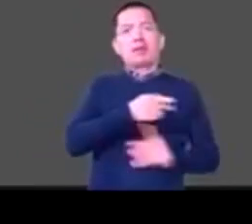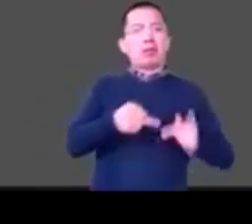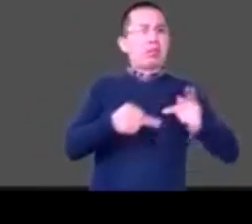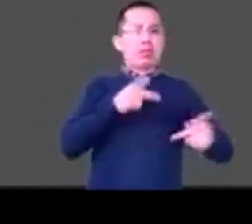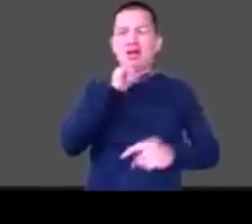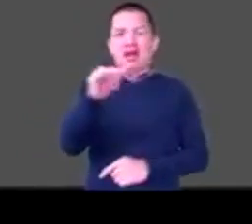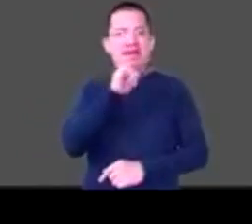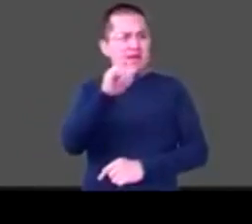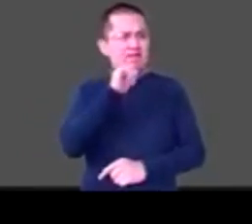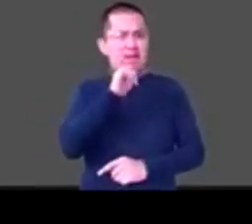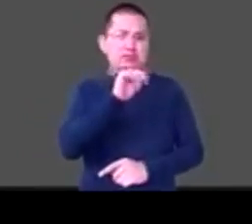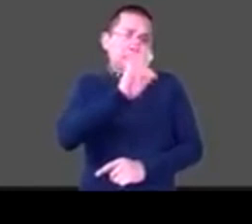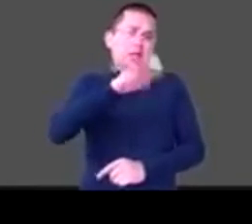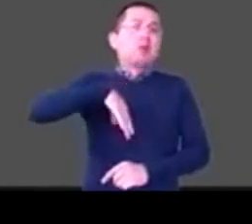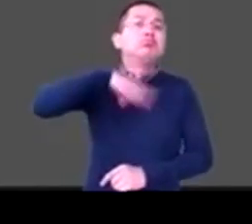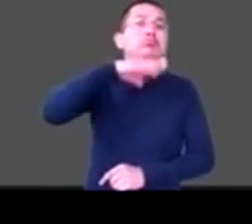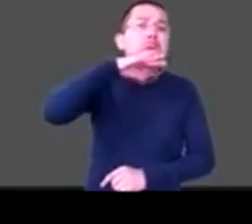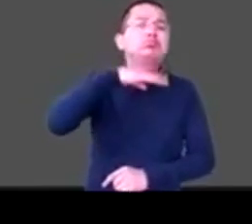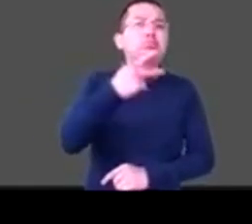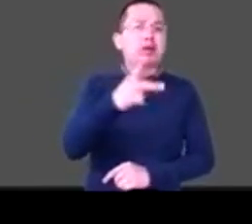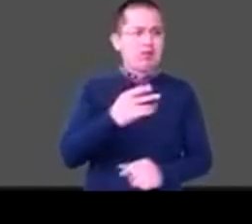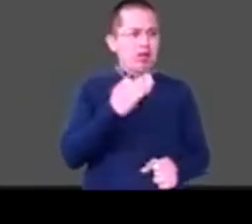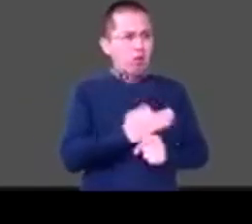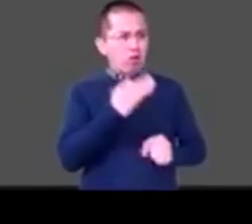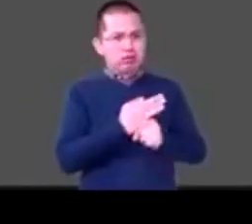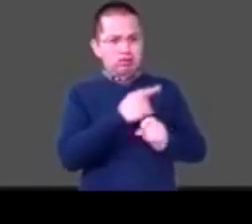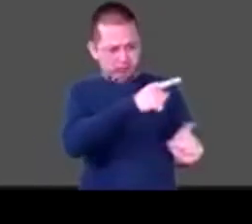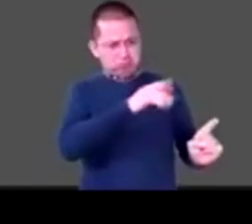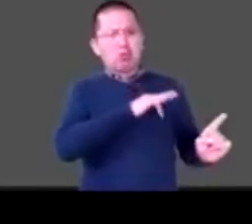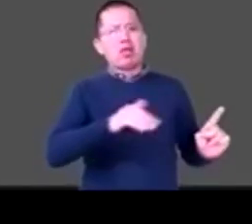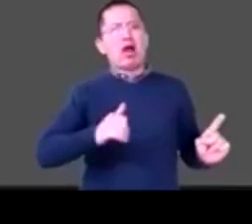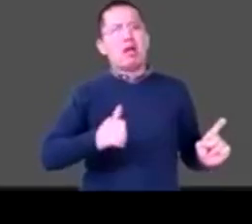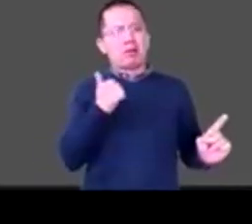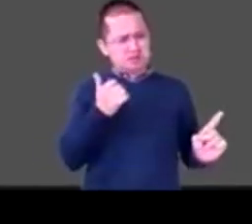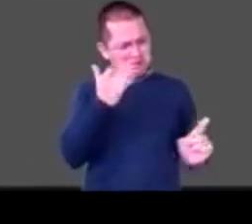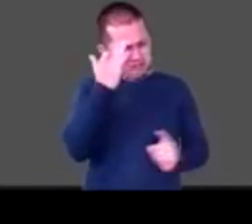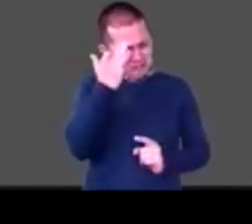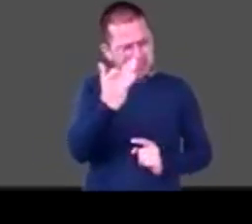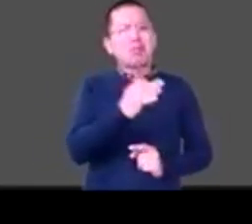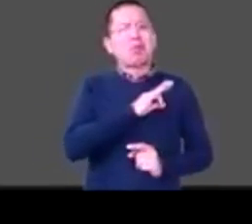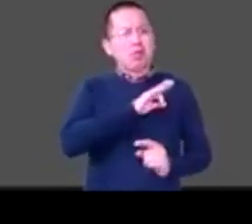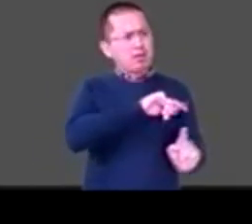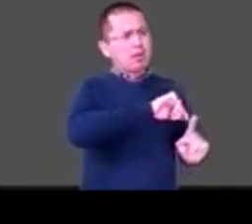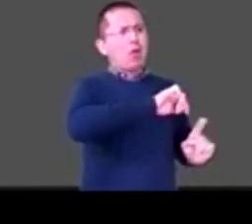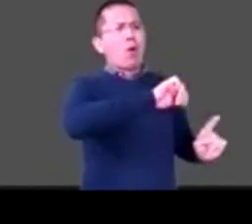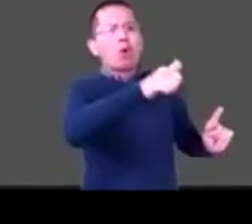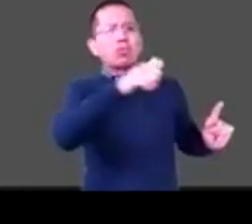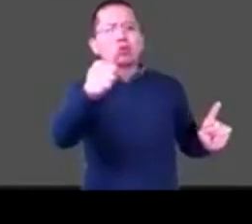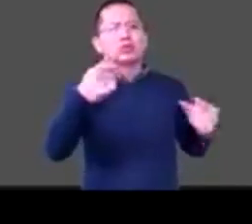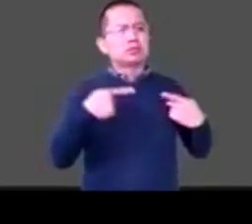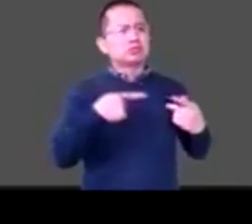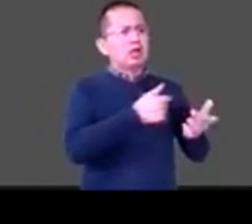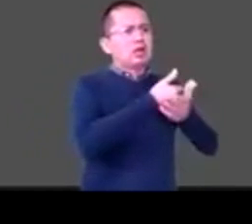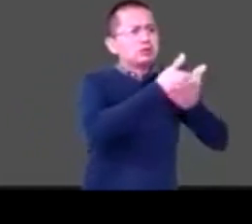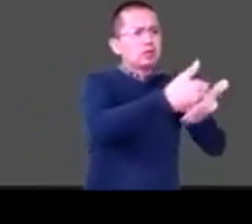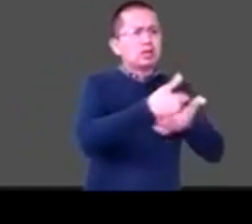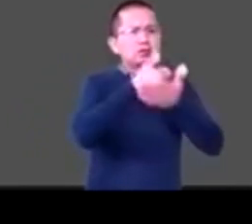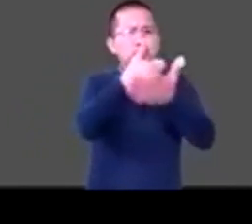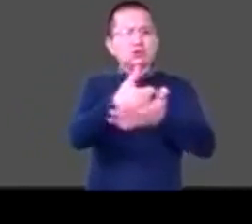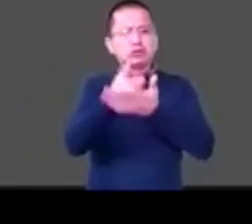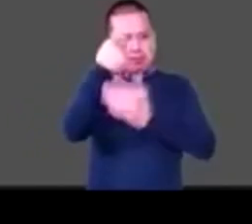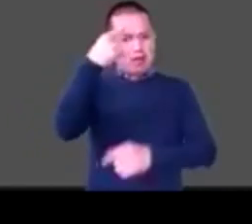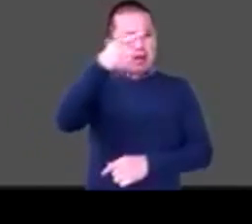y es el momento en el que puedes ser útil y puedes ayudar a los demás a trabajar su